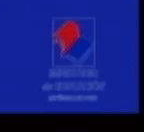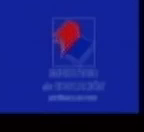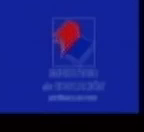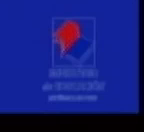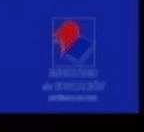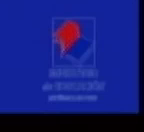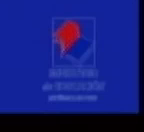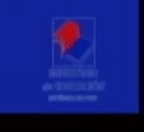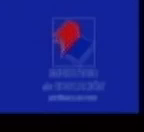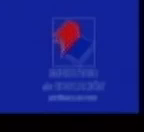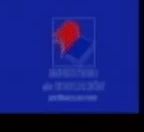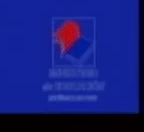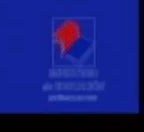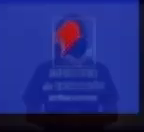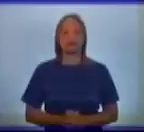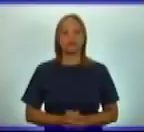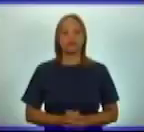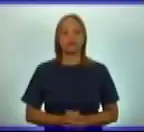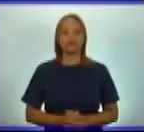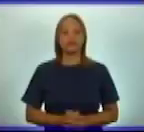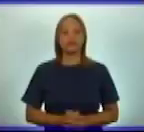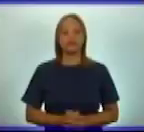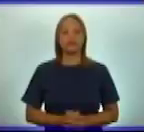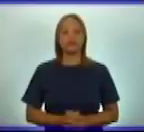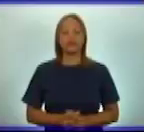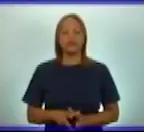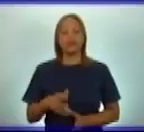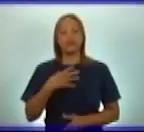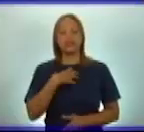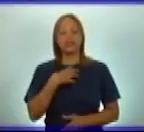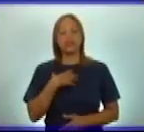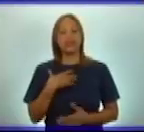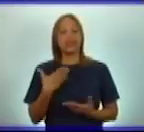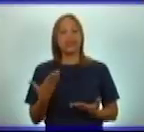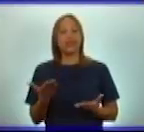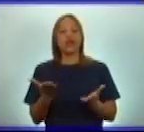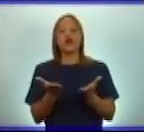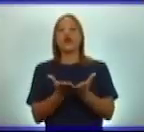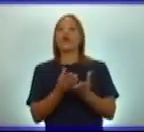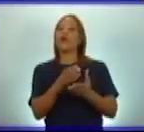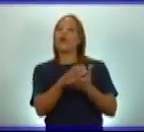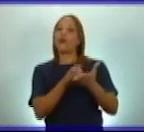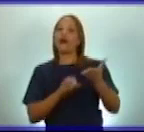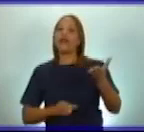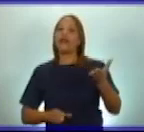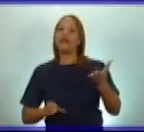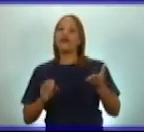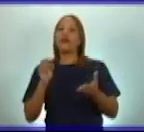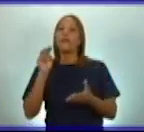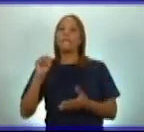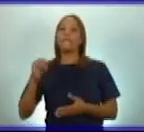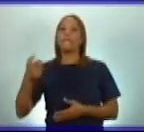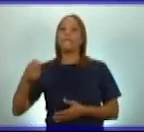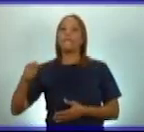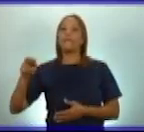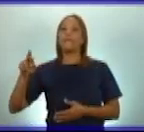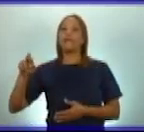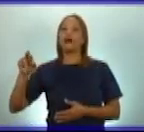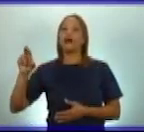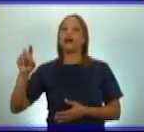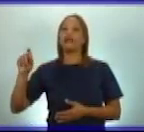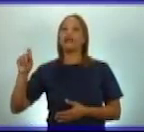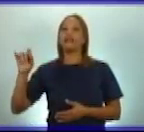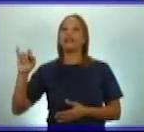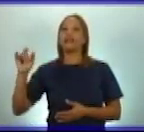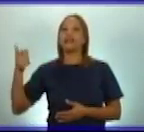Se trata de los cuadernos martianos. ¿Por qué son cuadernos martianos?